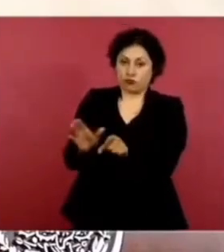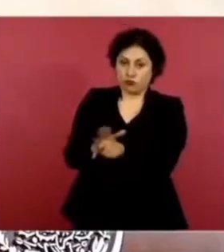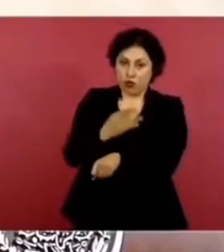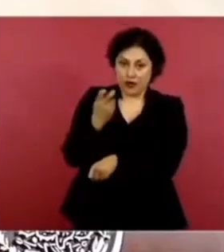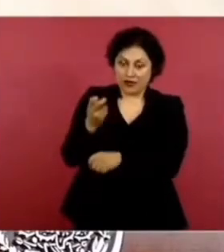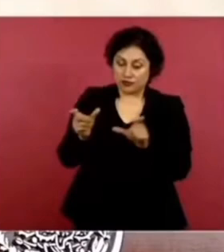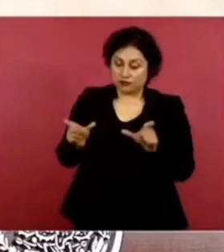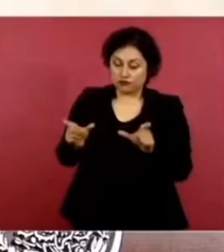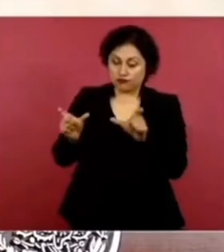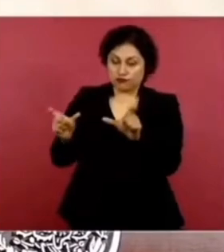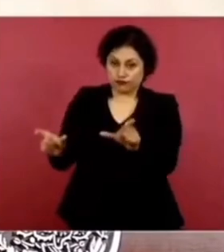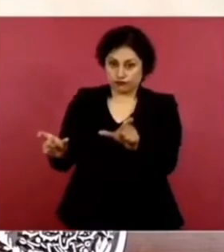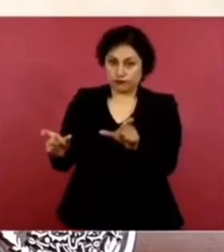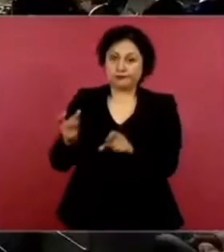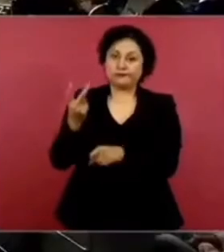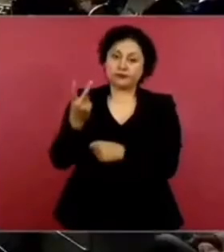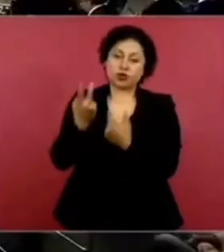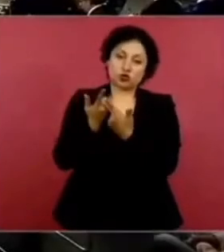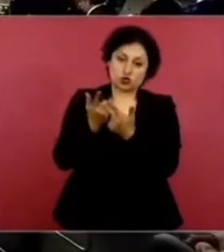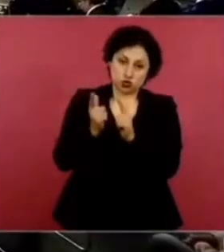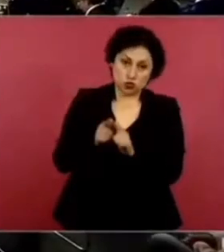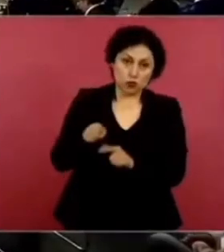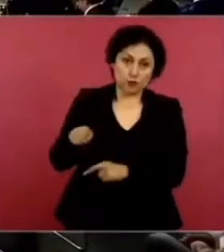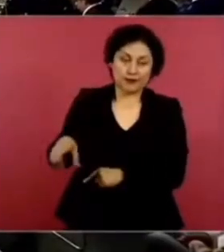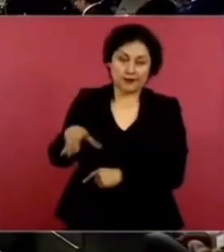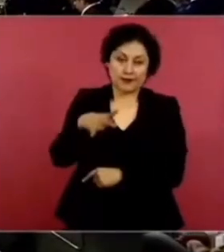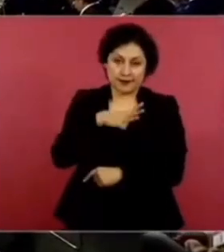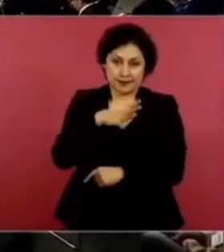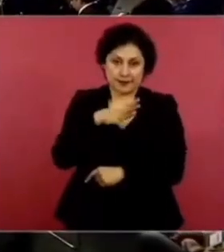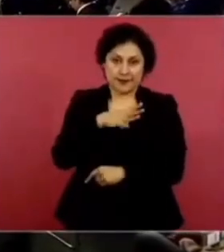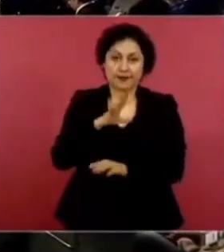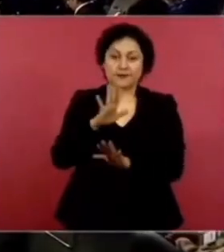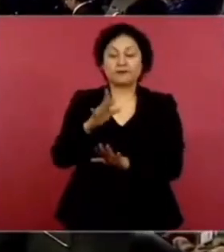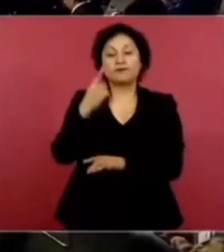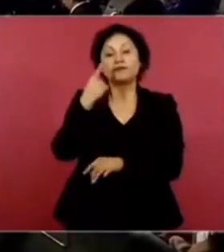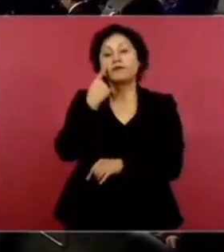Entonces. Un grupo. Detuvo.